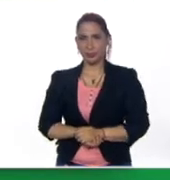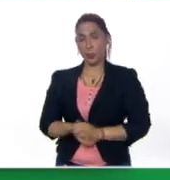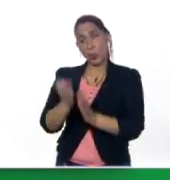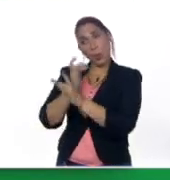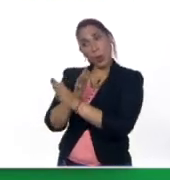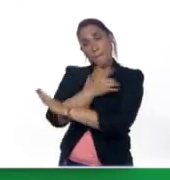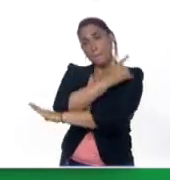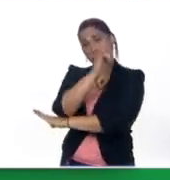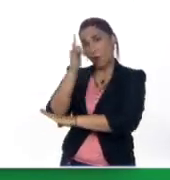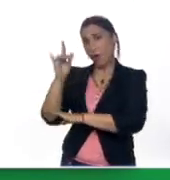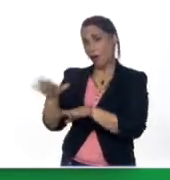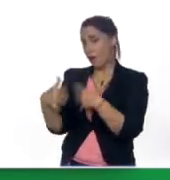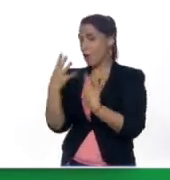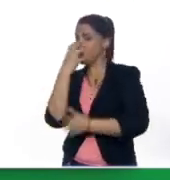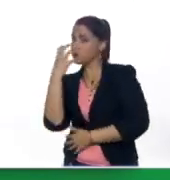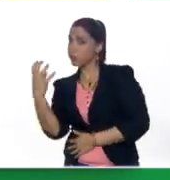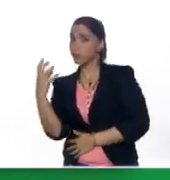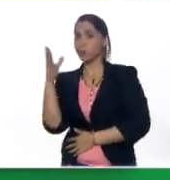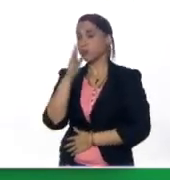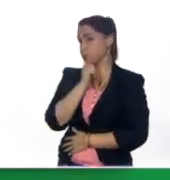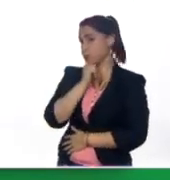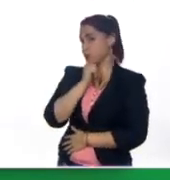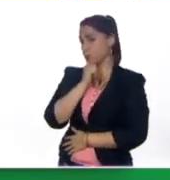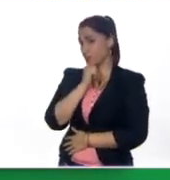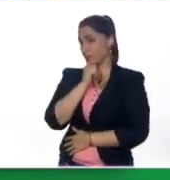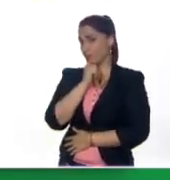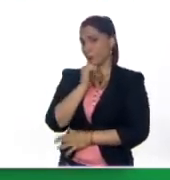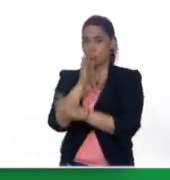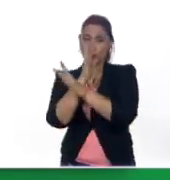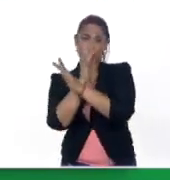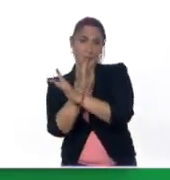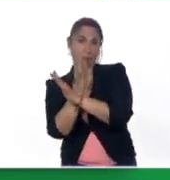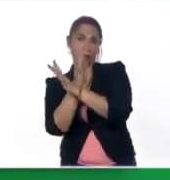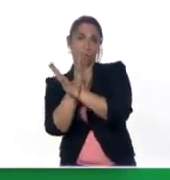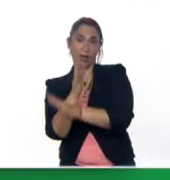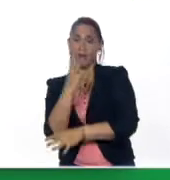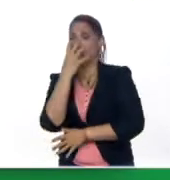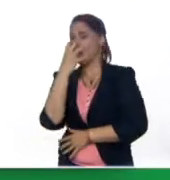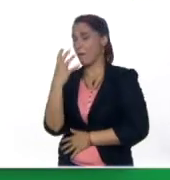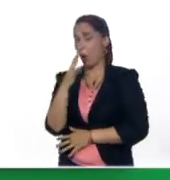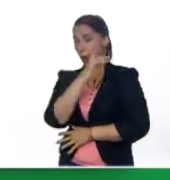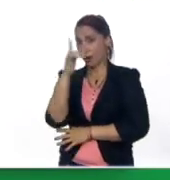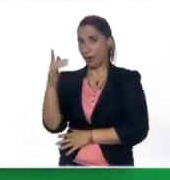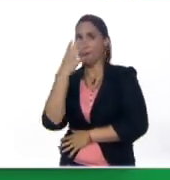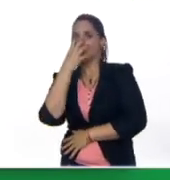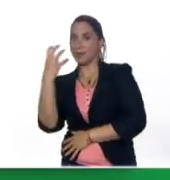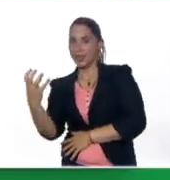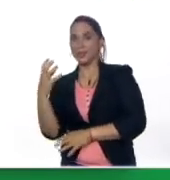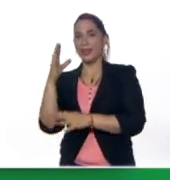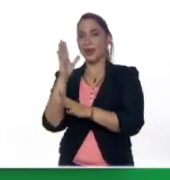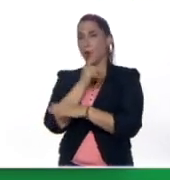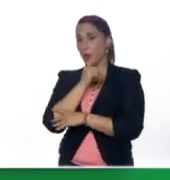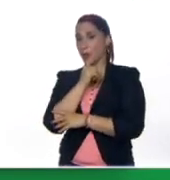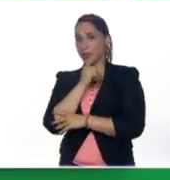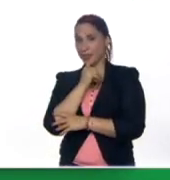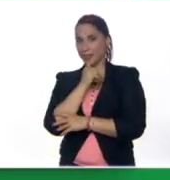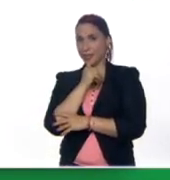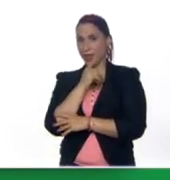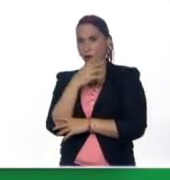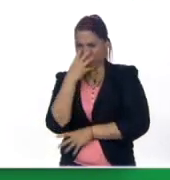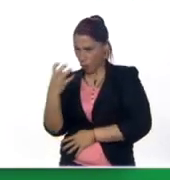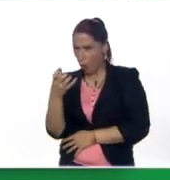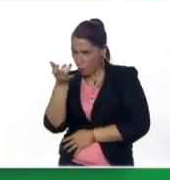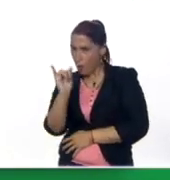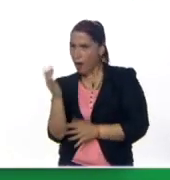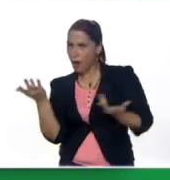¡Juguemos en el boxe mientras el lobo no está! ¡Juguemos en el boxe mientras el lobo no está!